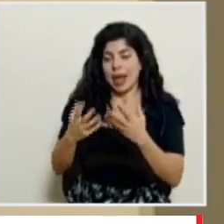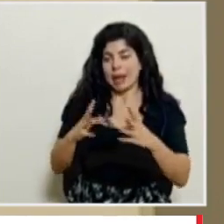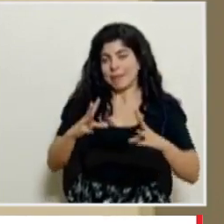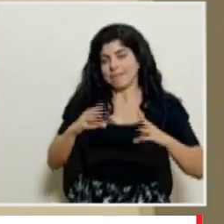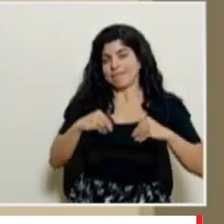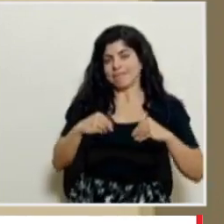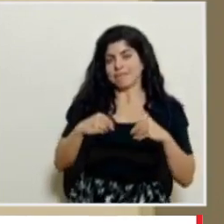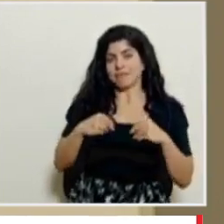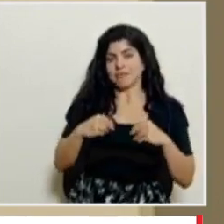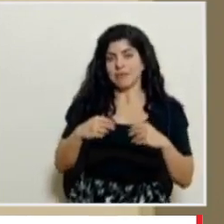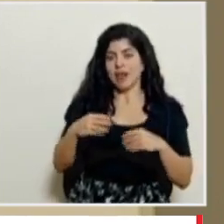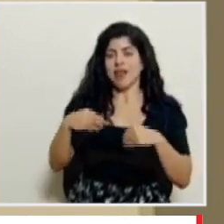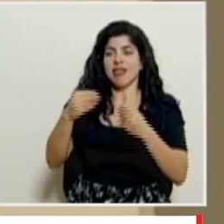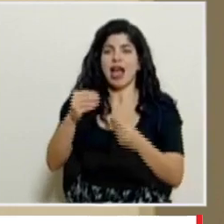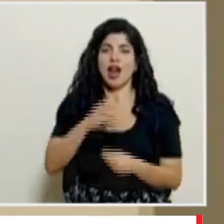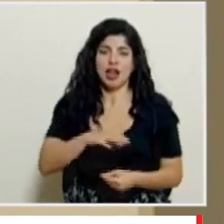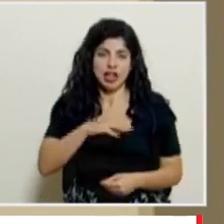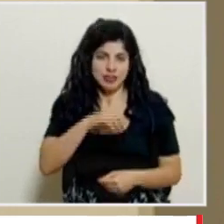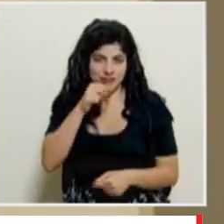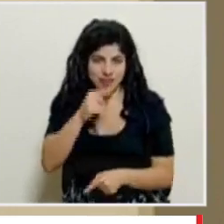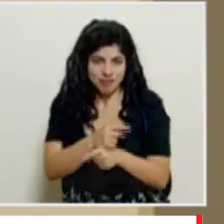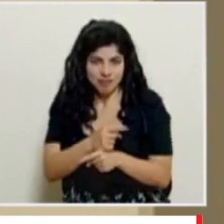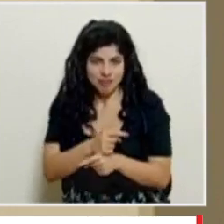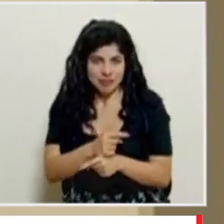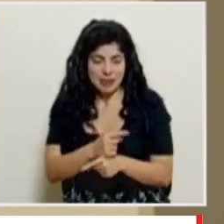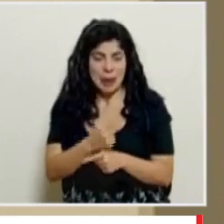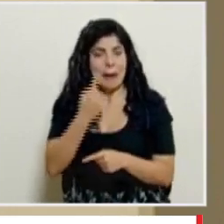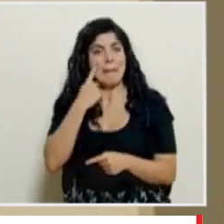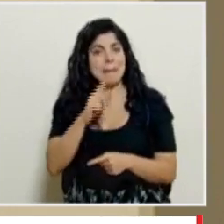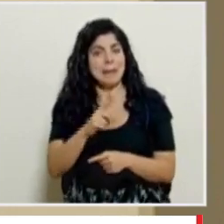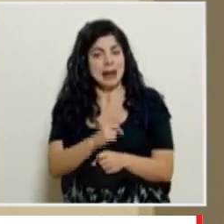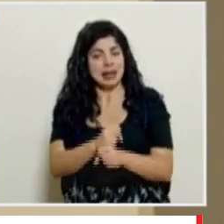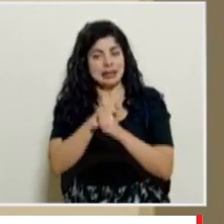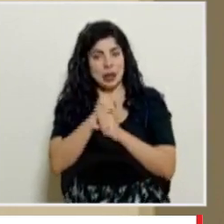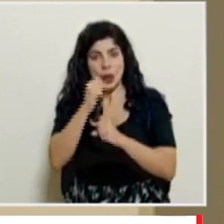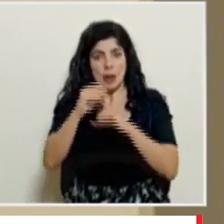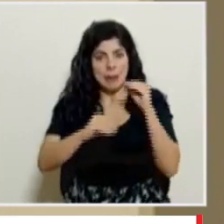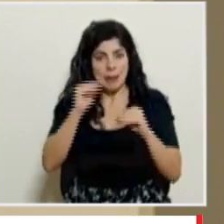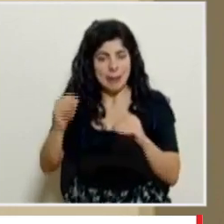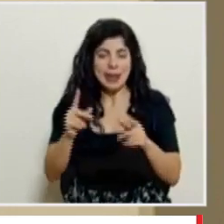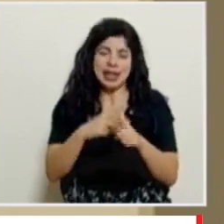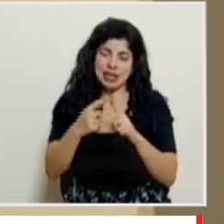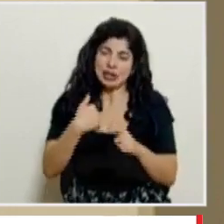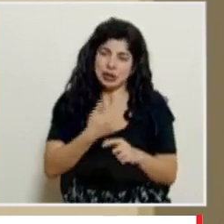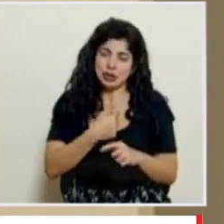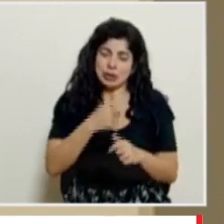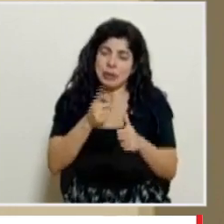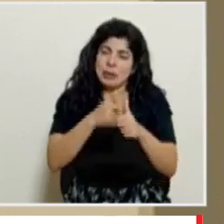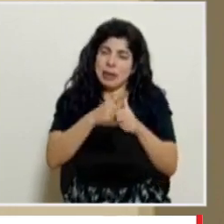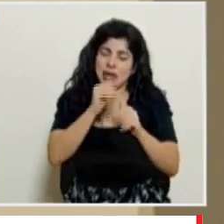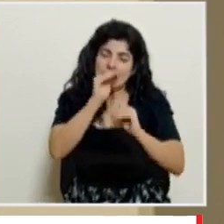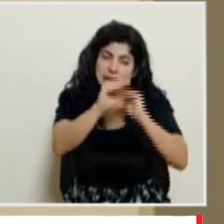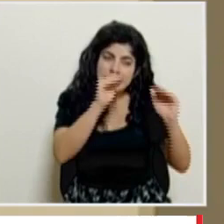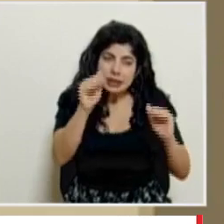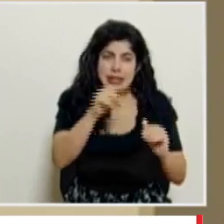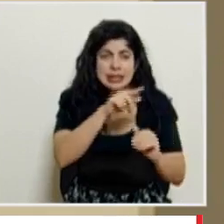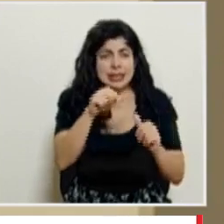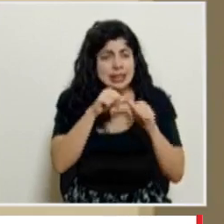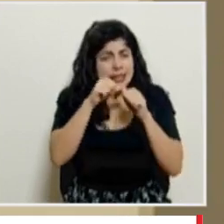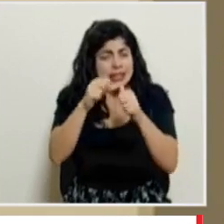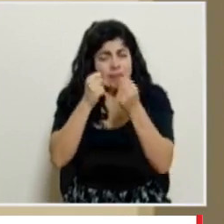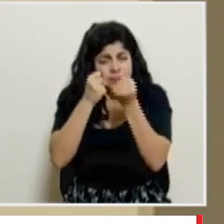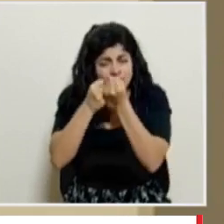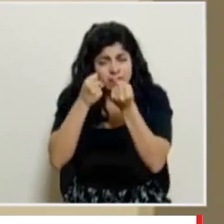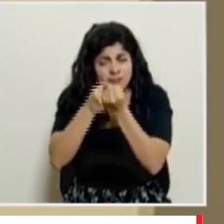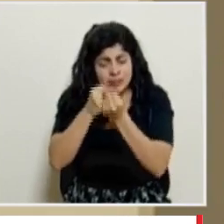atiendan bajo condiciones no adecuadas para garantizar el no contagio entonces el llamado fundamental es a seguir apoyando